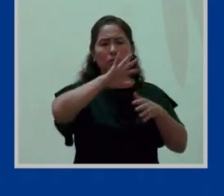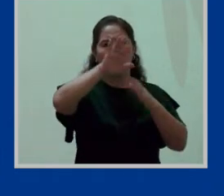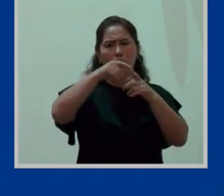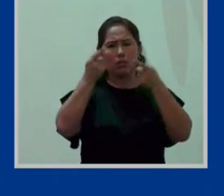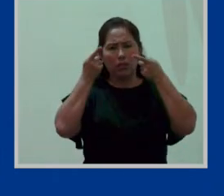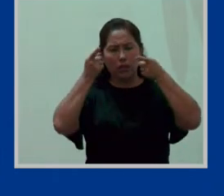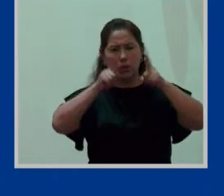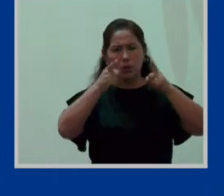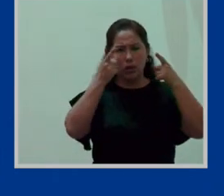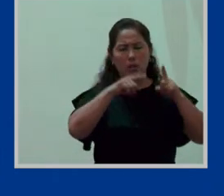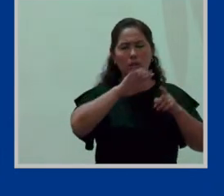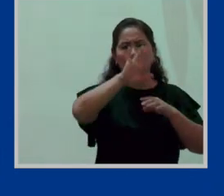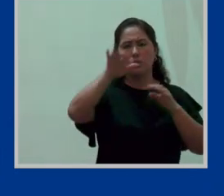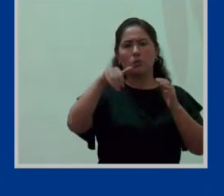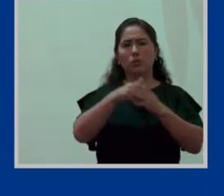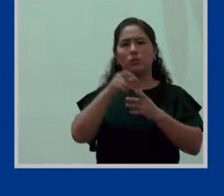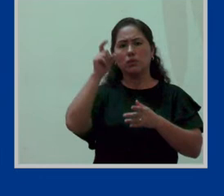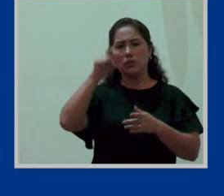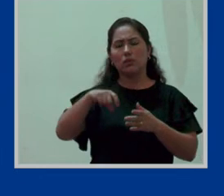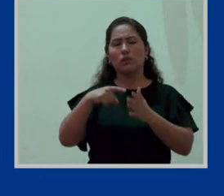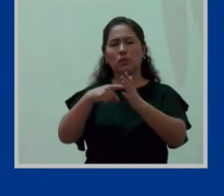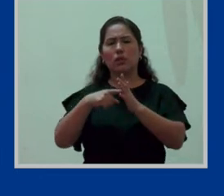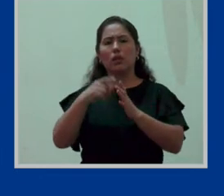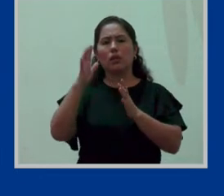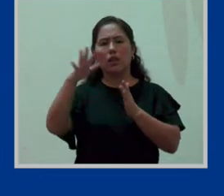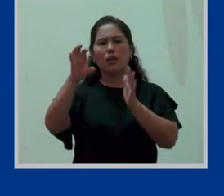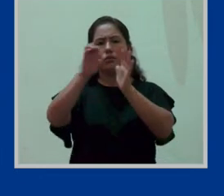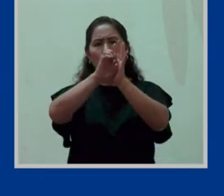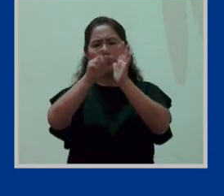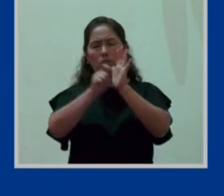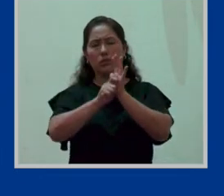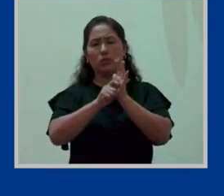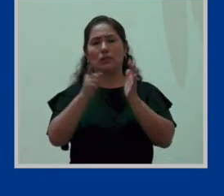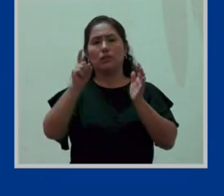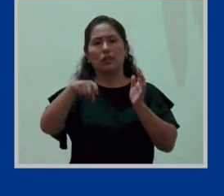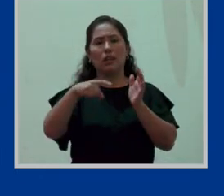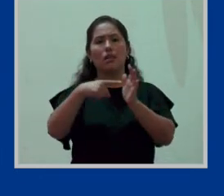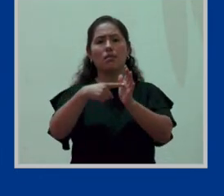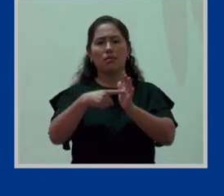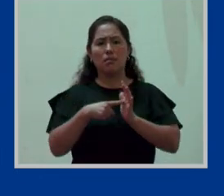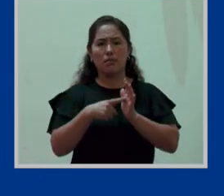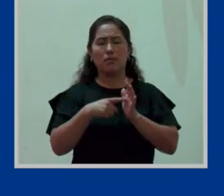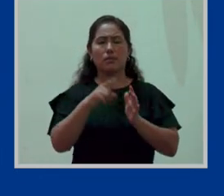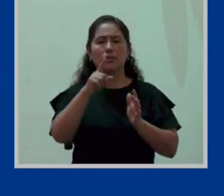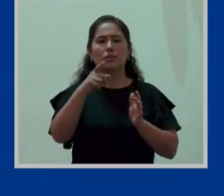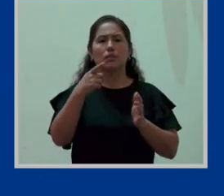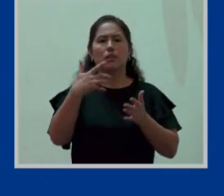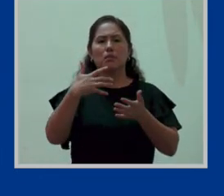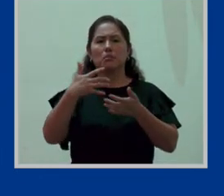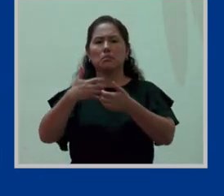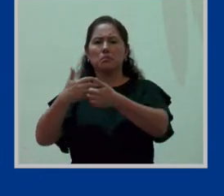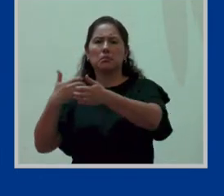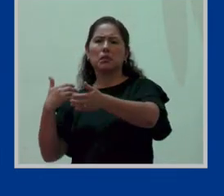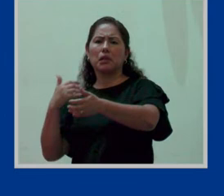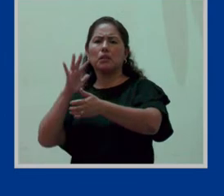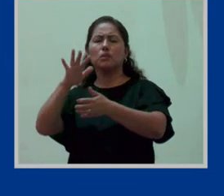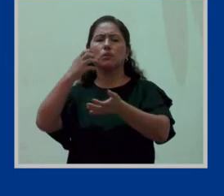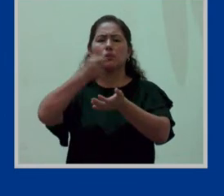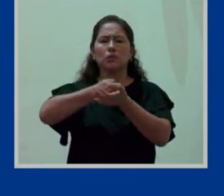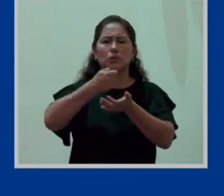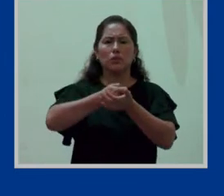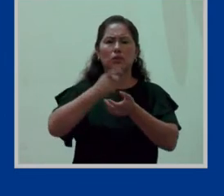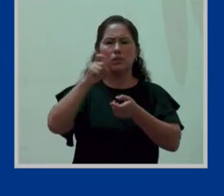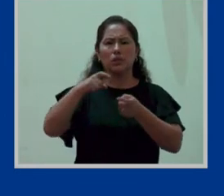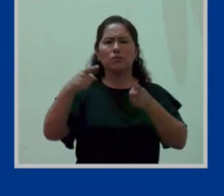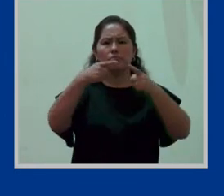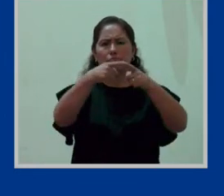a la definición, en reiterada jurisprudencia del Tribunal Constitucional, no está, se aleja la economía social de mercado de los extremos,